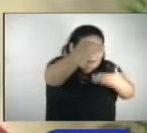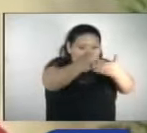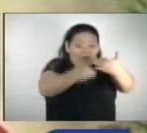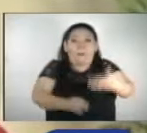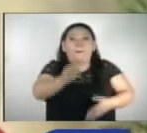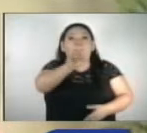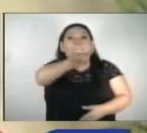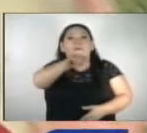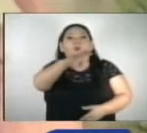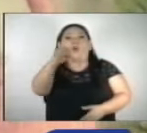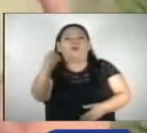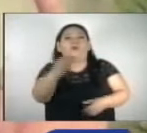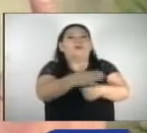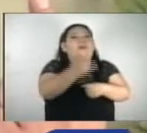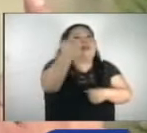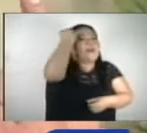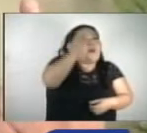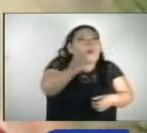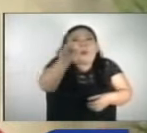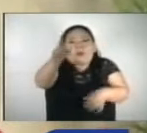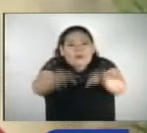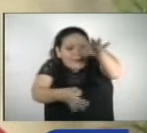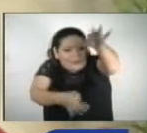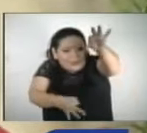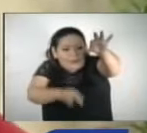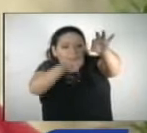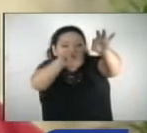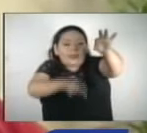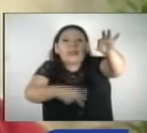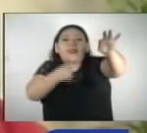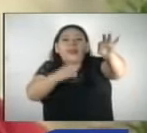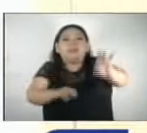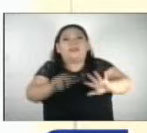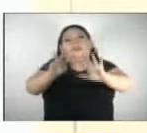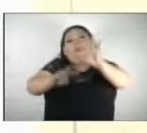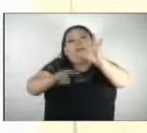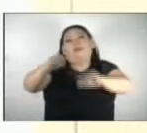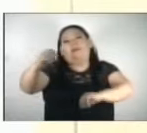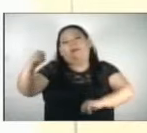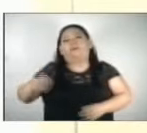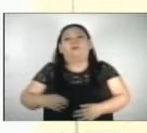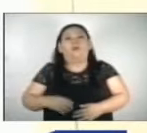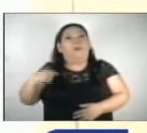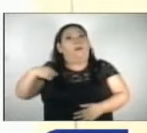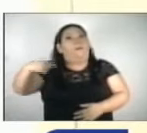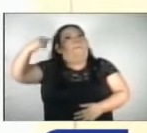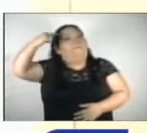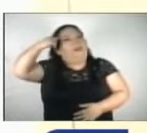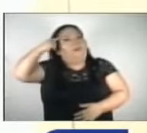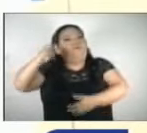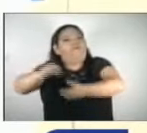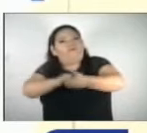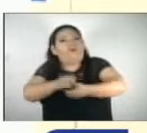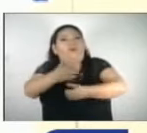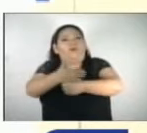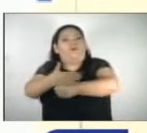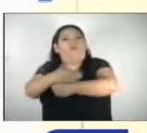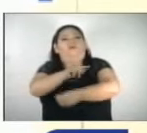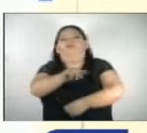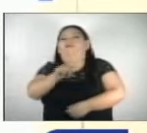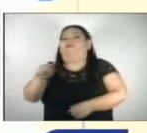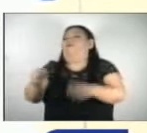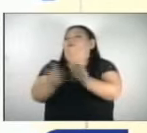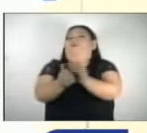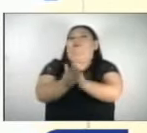.400 votos para Nueva Idea en una sola acta. Cuando las papeletas son 700. Estamos considerando eso por la serie de anomalías que se han